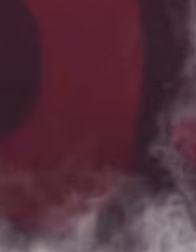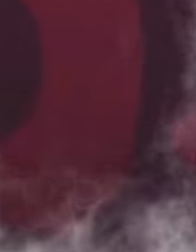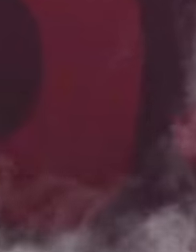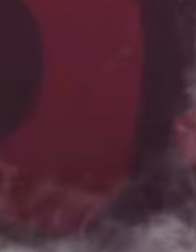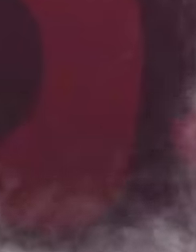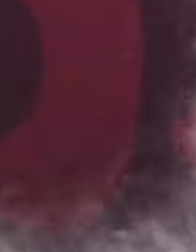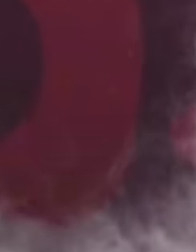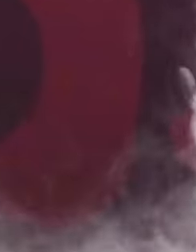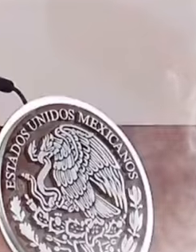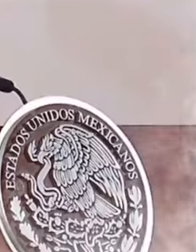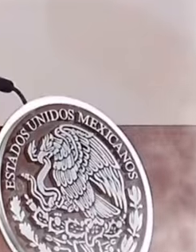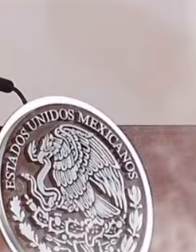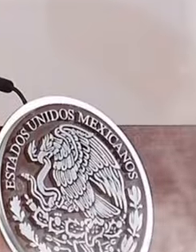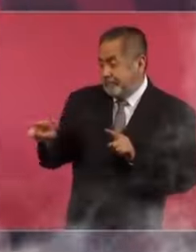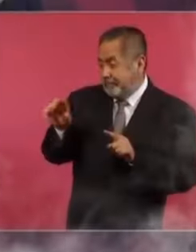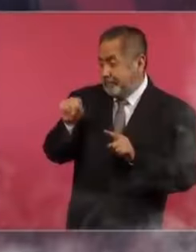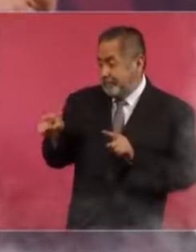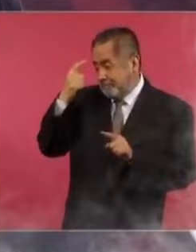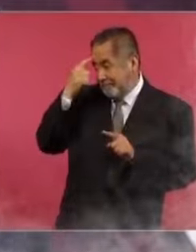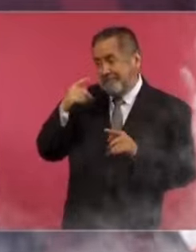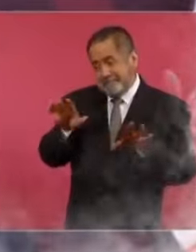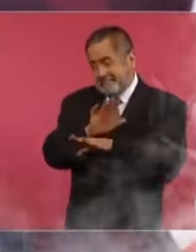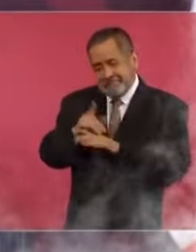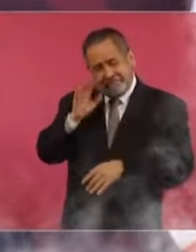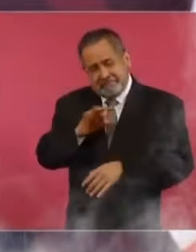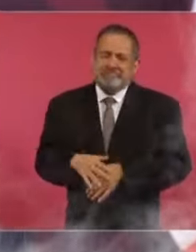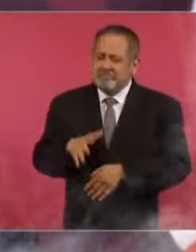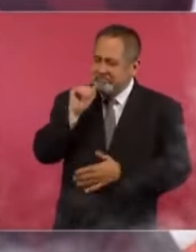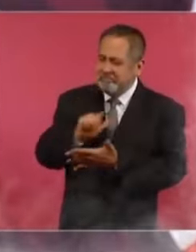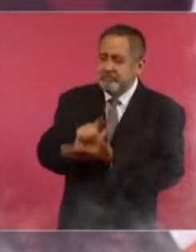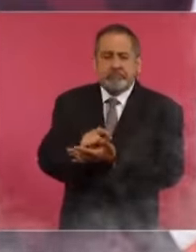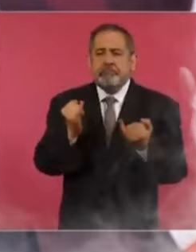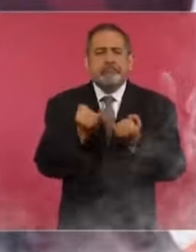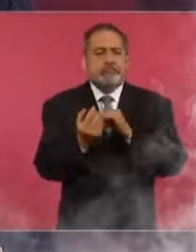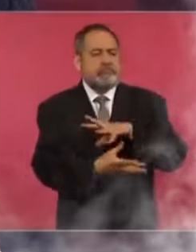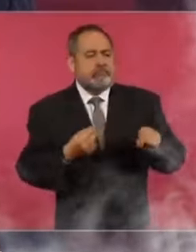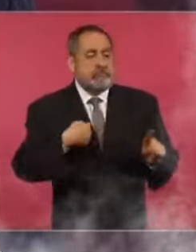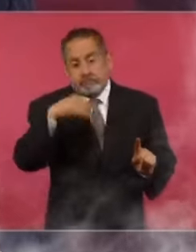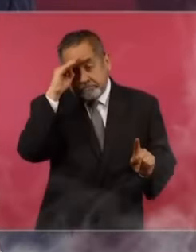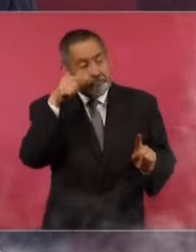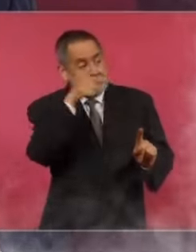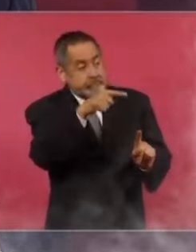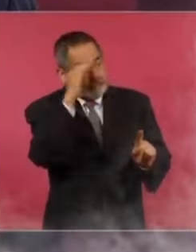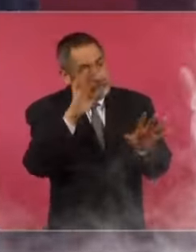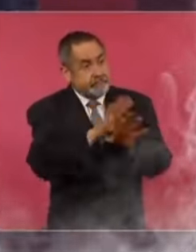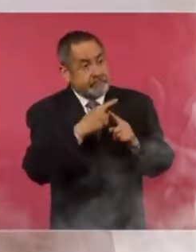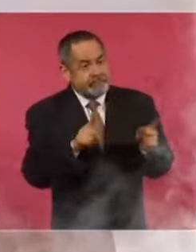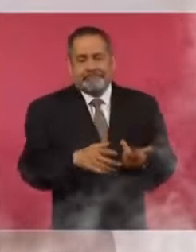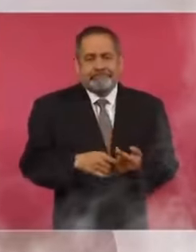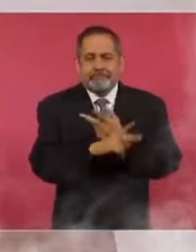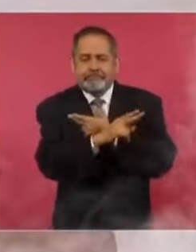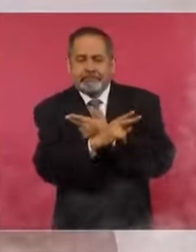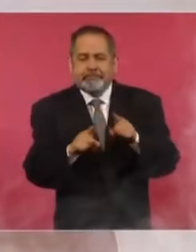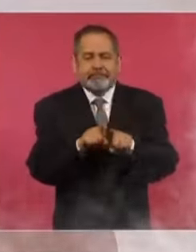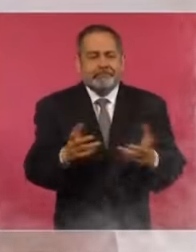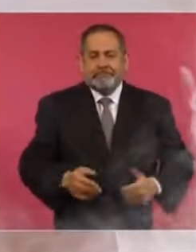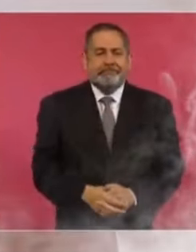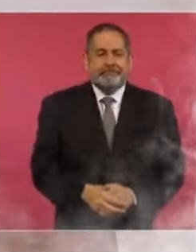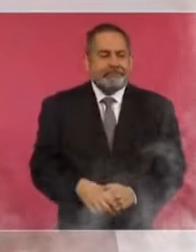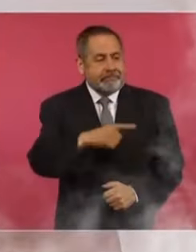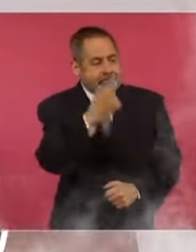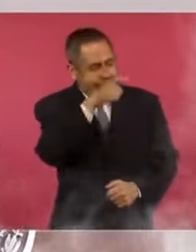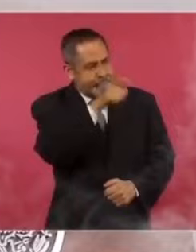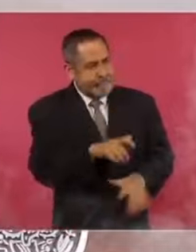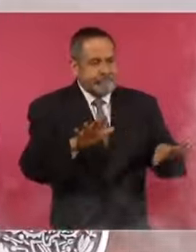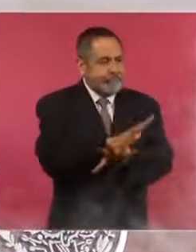yo cambie, de modo de parecer. Yo siento también lo mismo. Ya veo que es recíproco, que